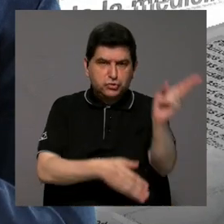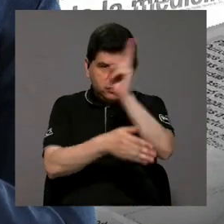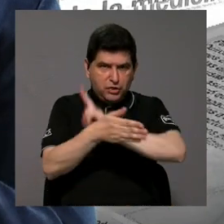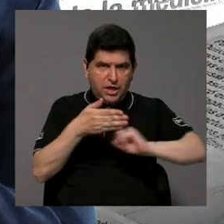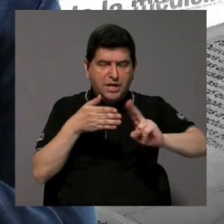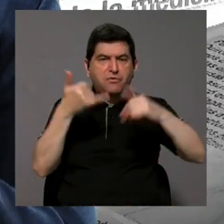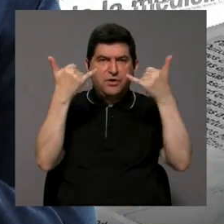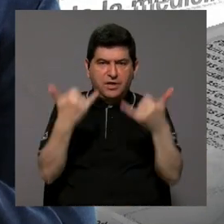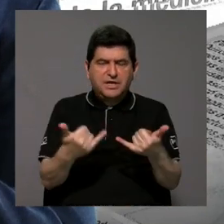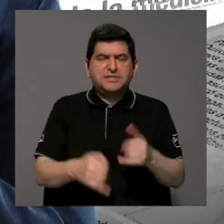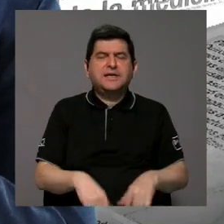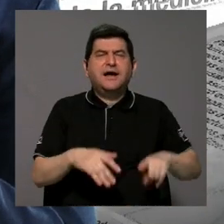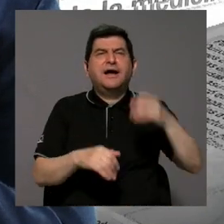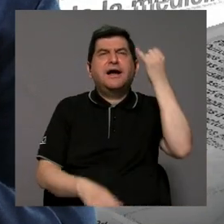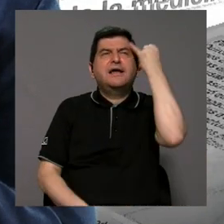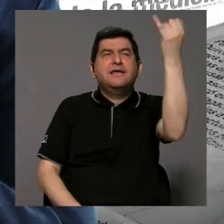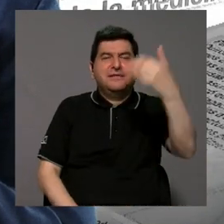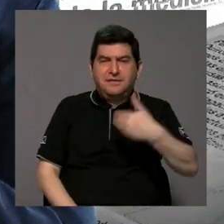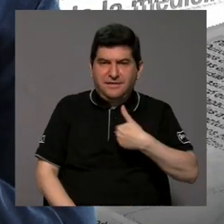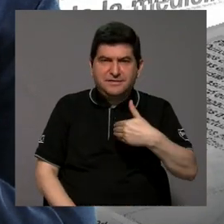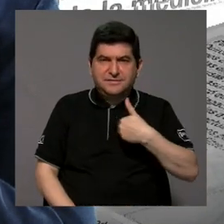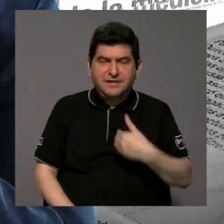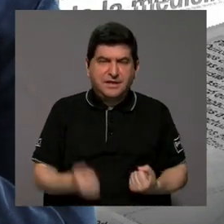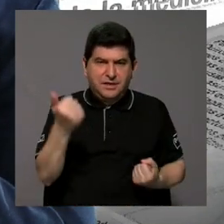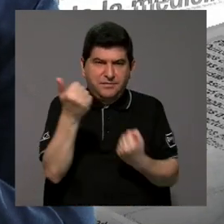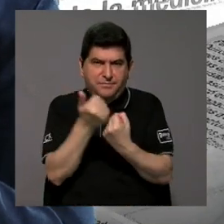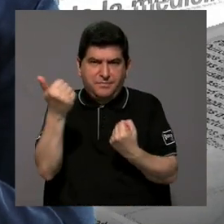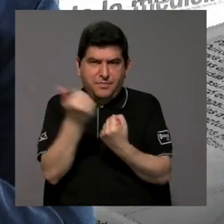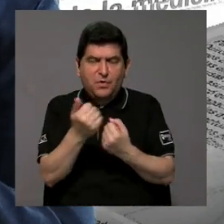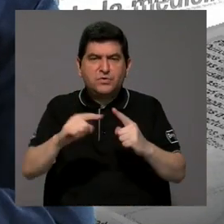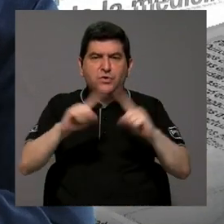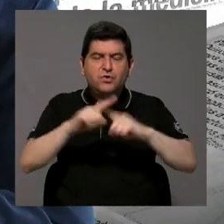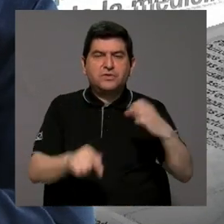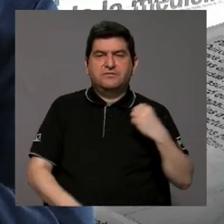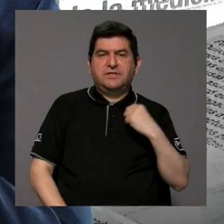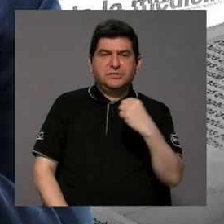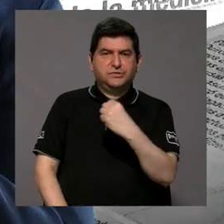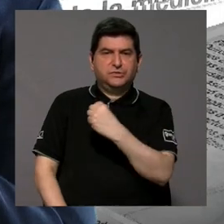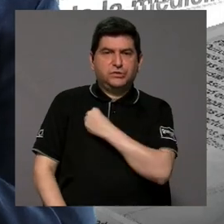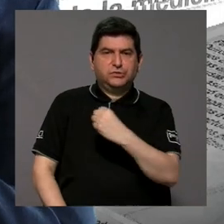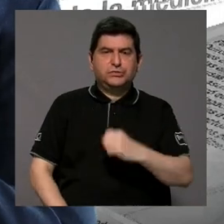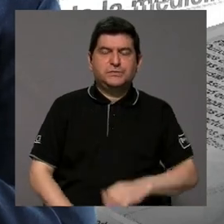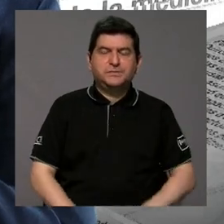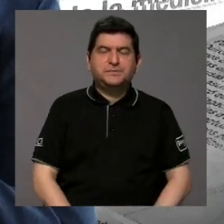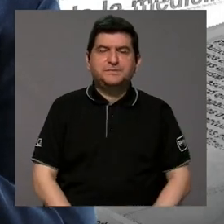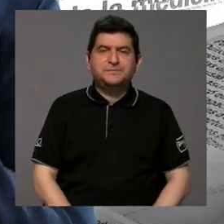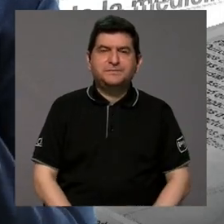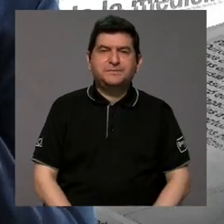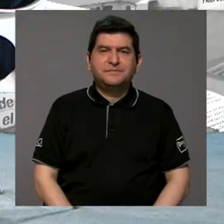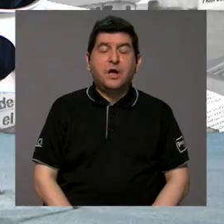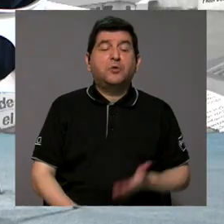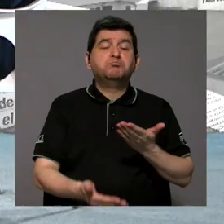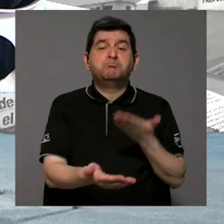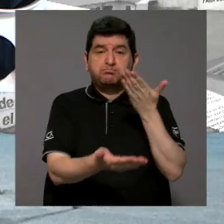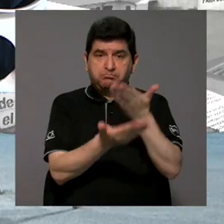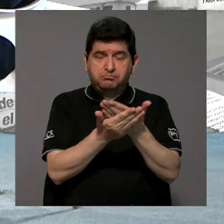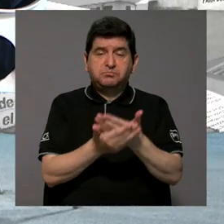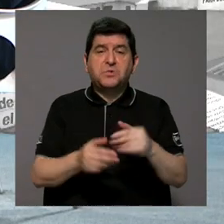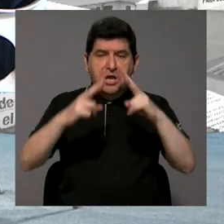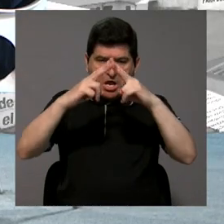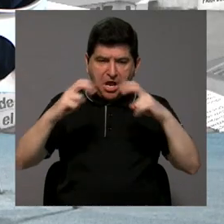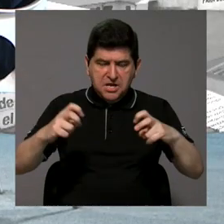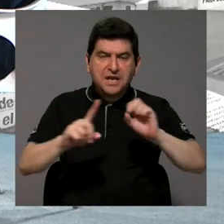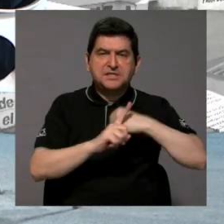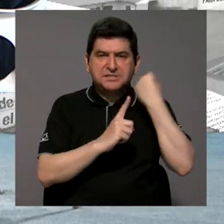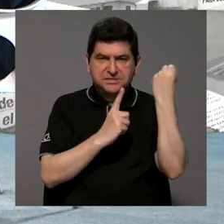universidad hemos hecho algunas iniciativas apoyadas con otros socios que ofrecemos